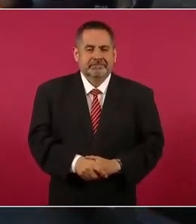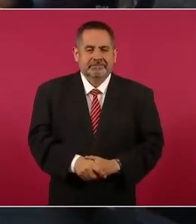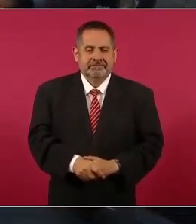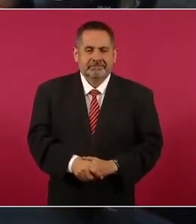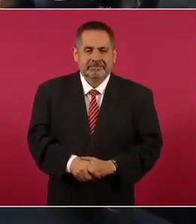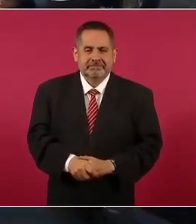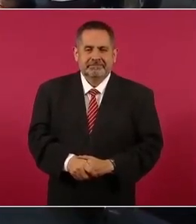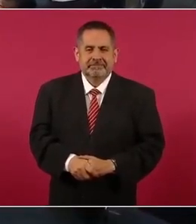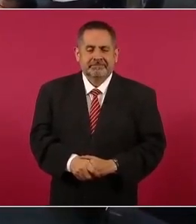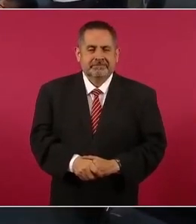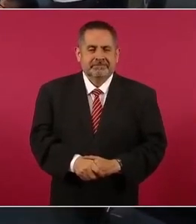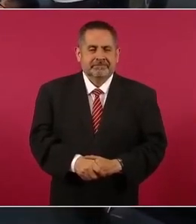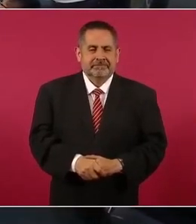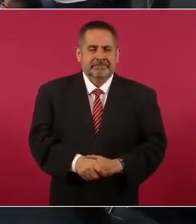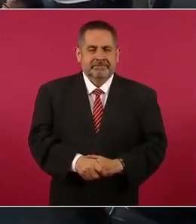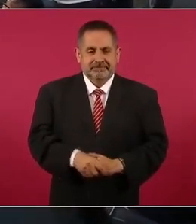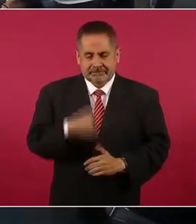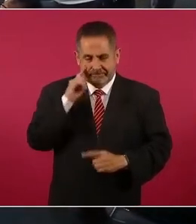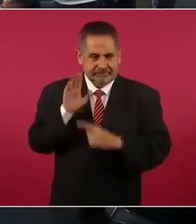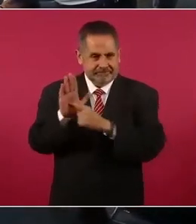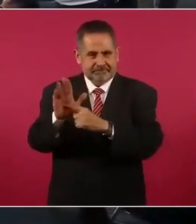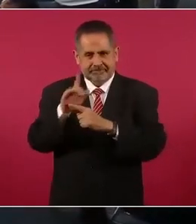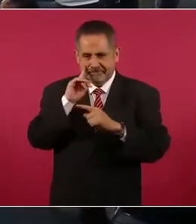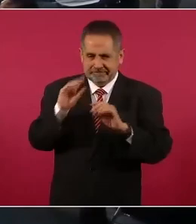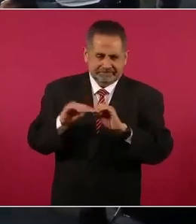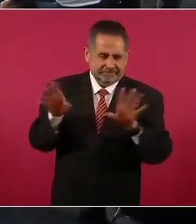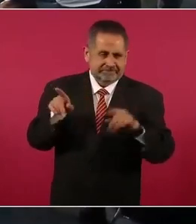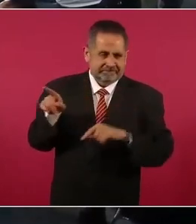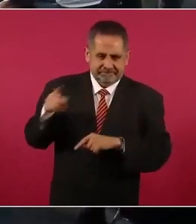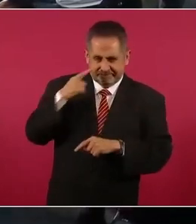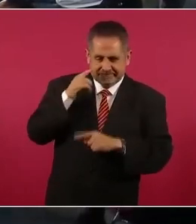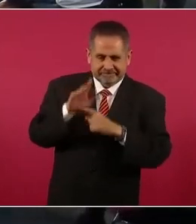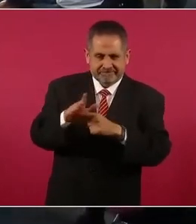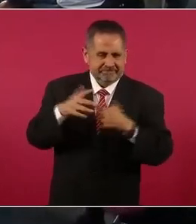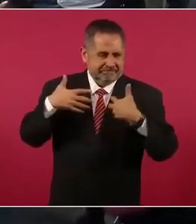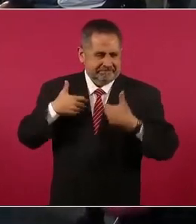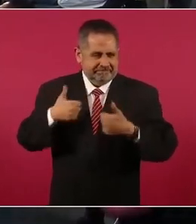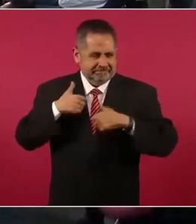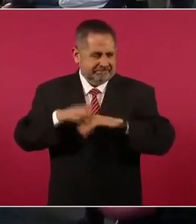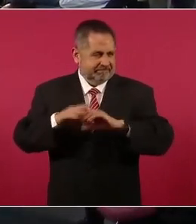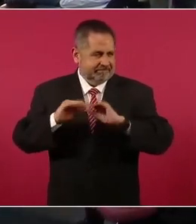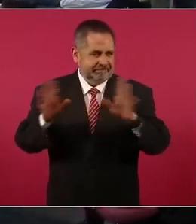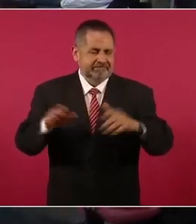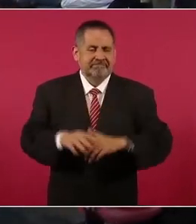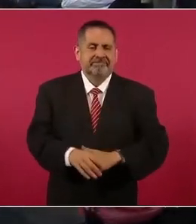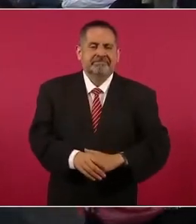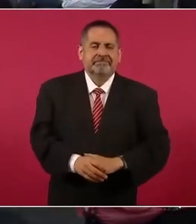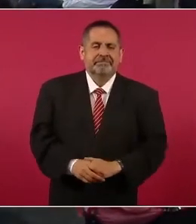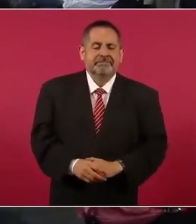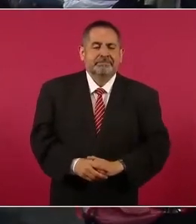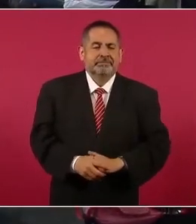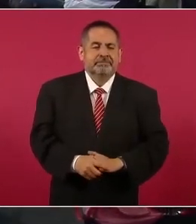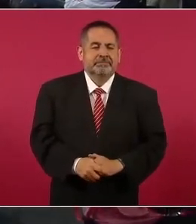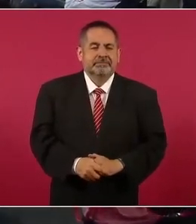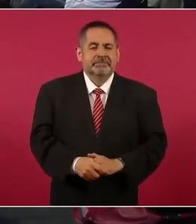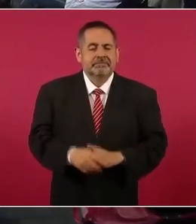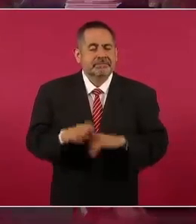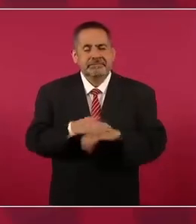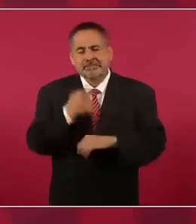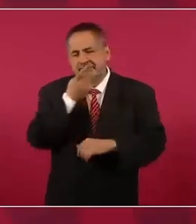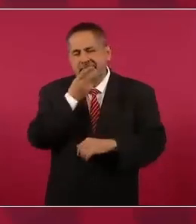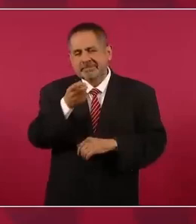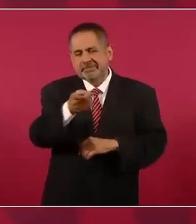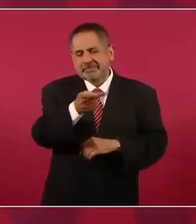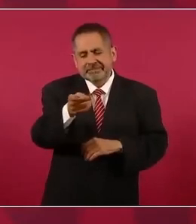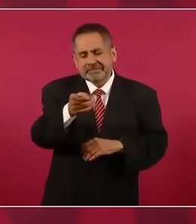Ponlo, ponlo para que nos entendamos mejor. Porque eso que